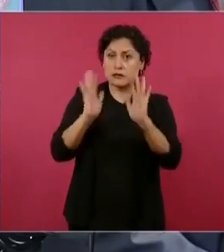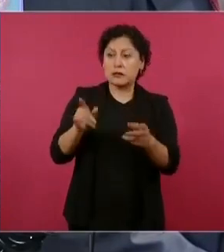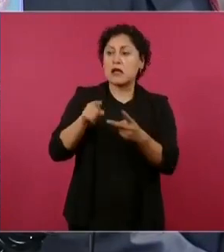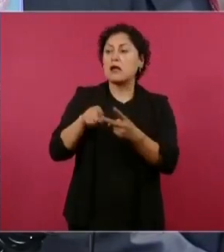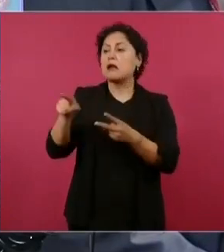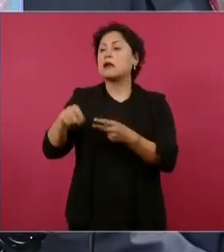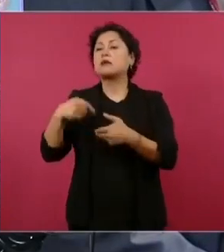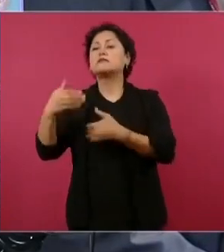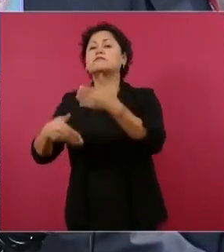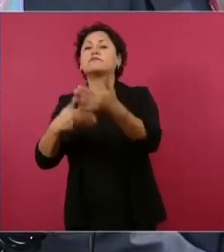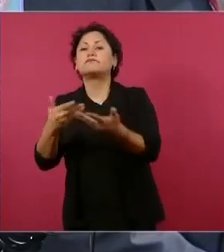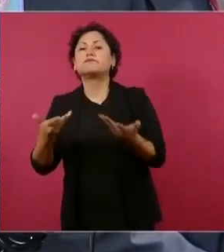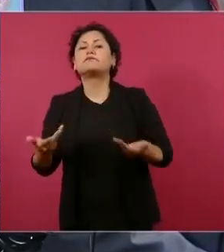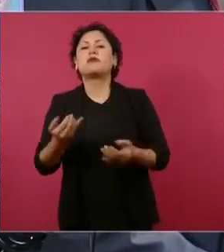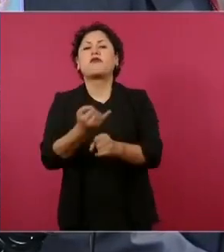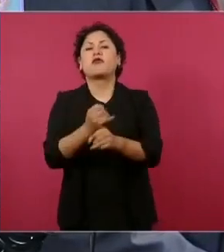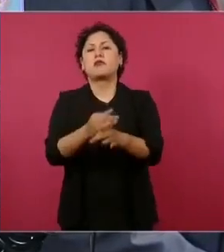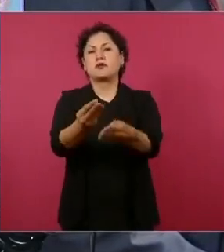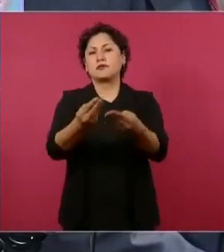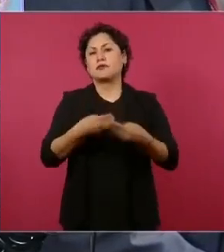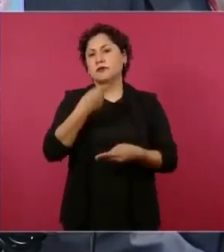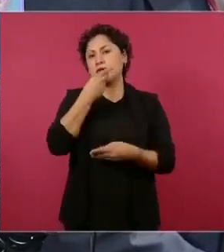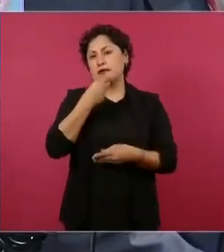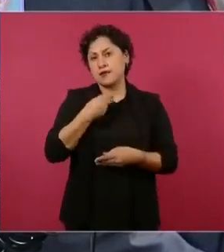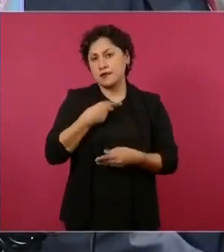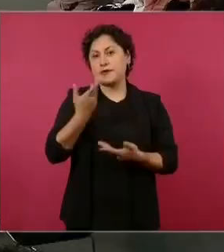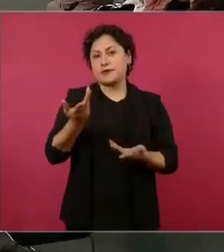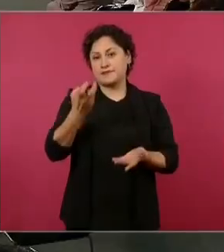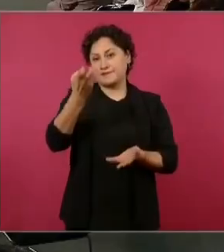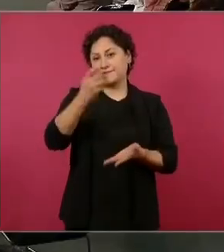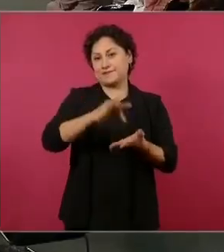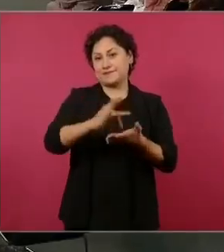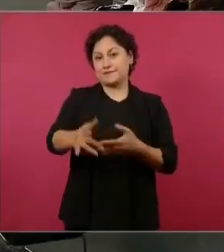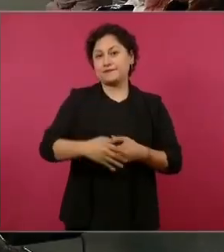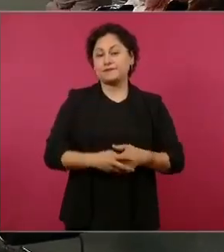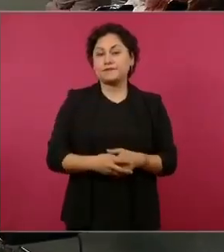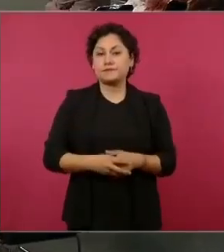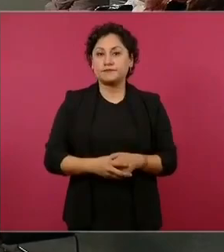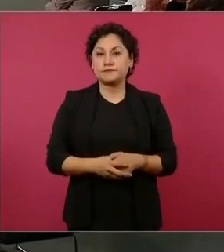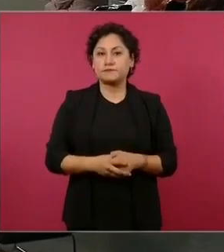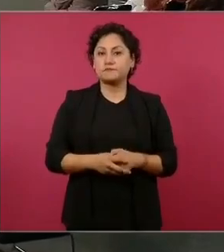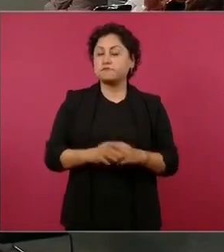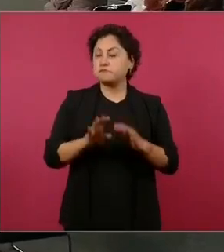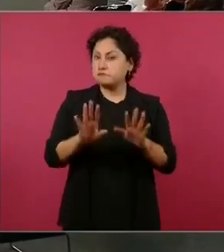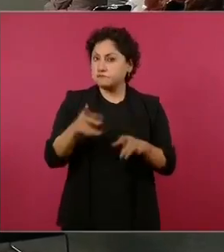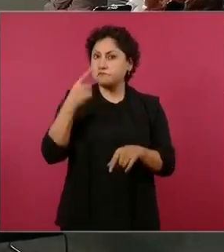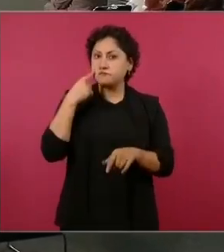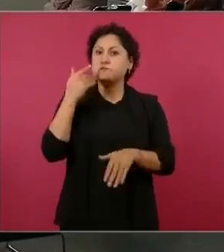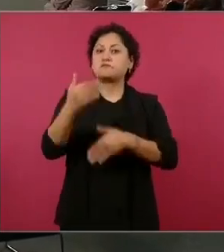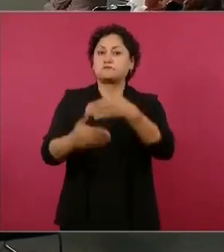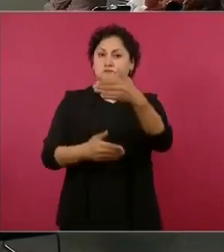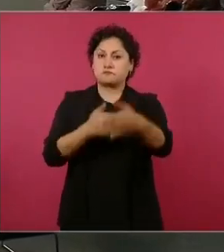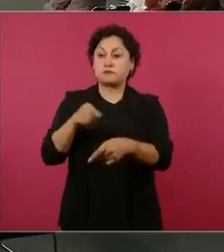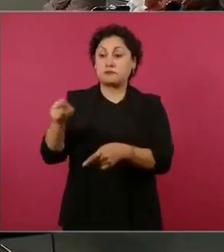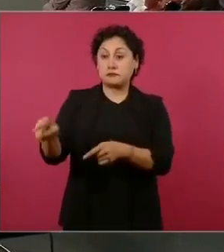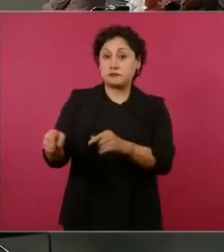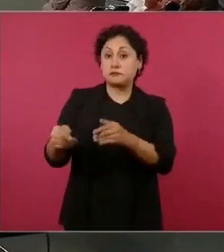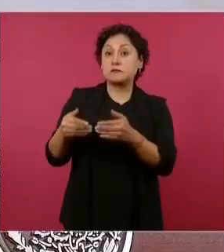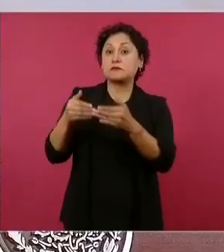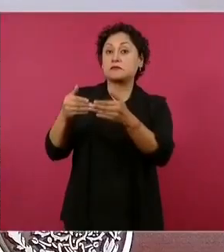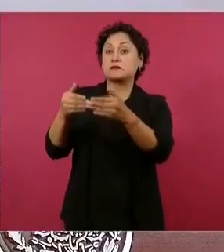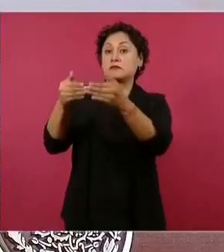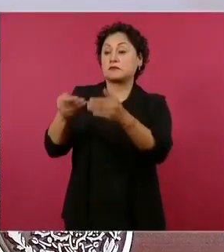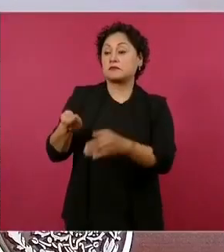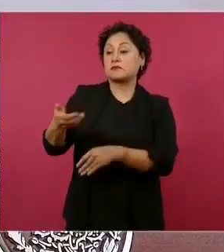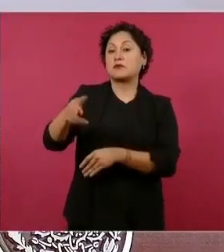qué informe tiene al respecto. Esa sería mi primera pregunta. Gracias. Pues vamos avanzando. Ya se terminó el rompeolas.